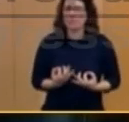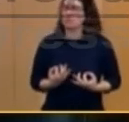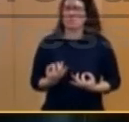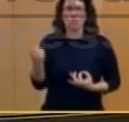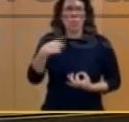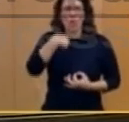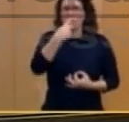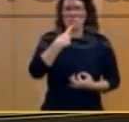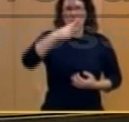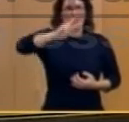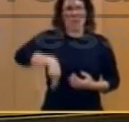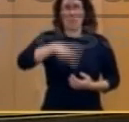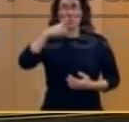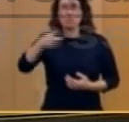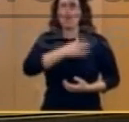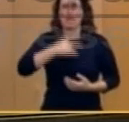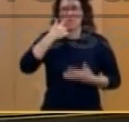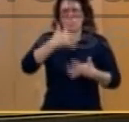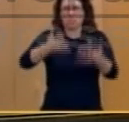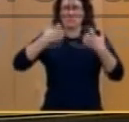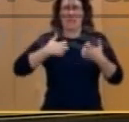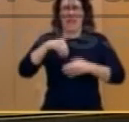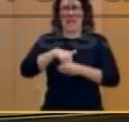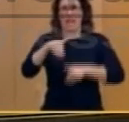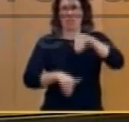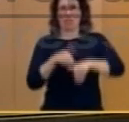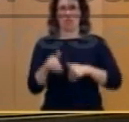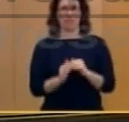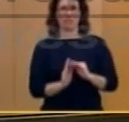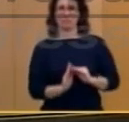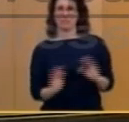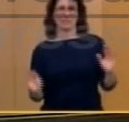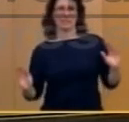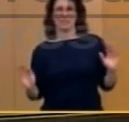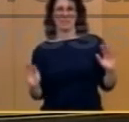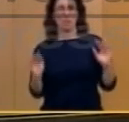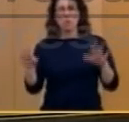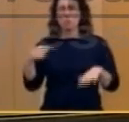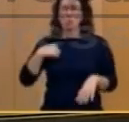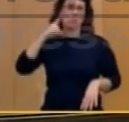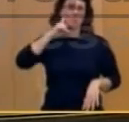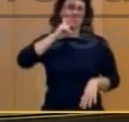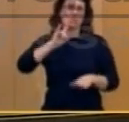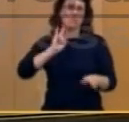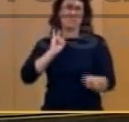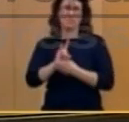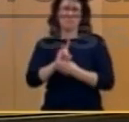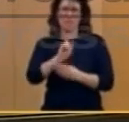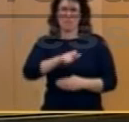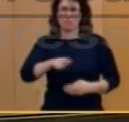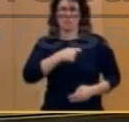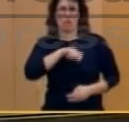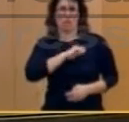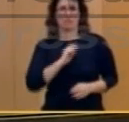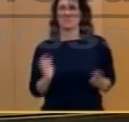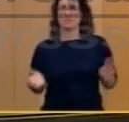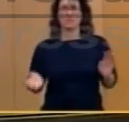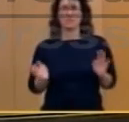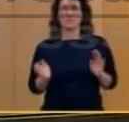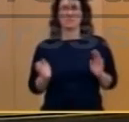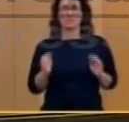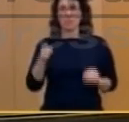ganar las elecciones. Pero usted mintió a los españoles. Y usted viene hoy aquí